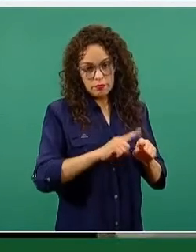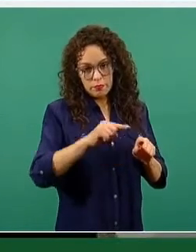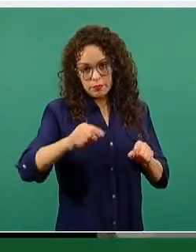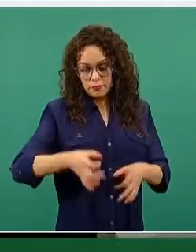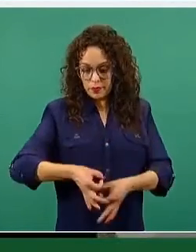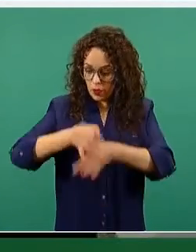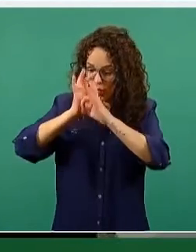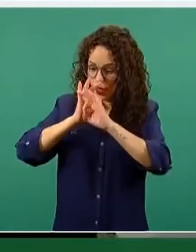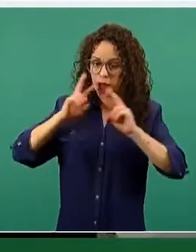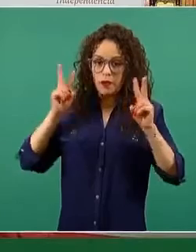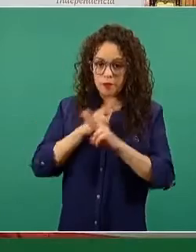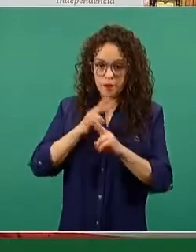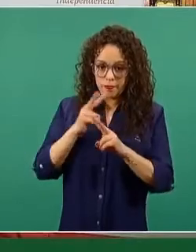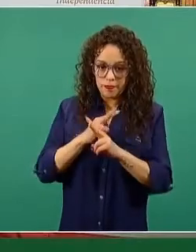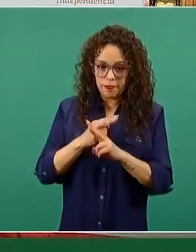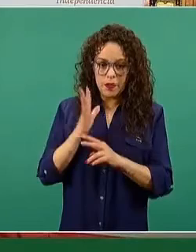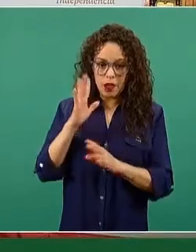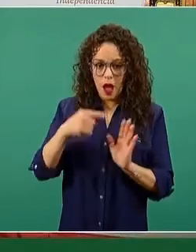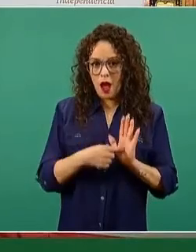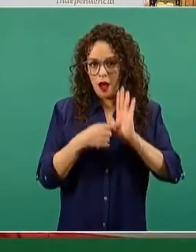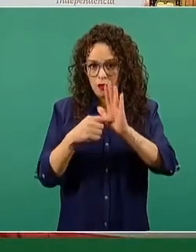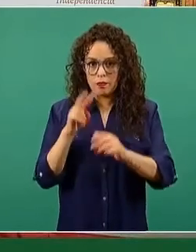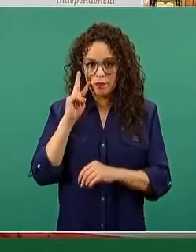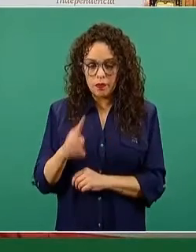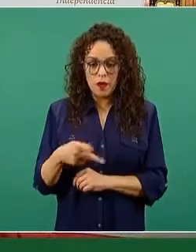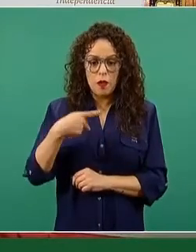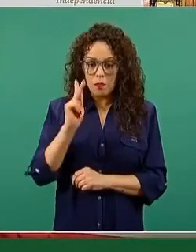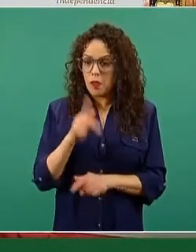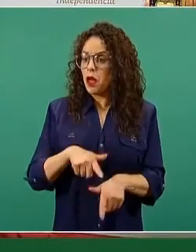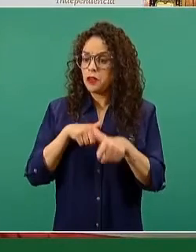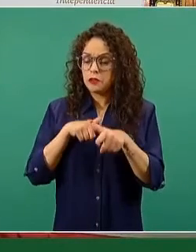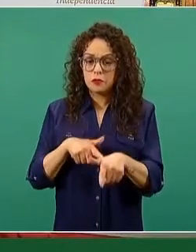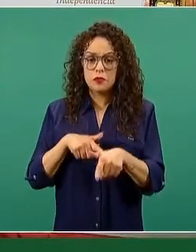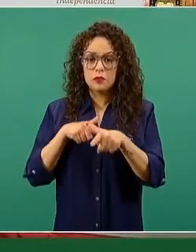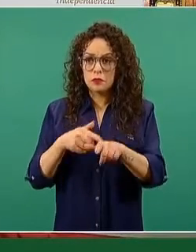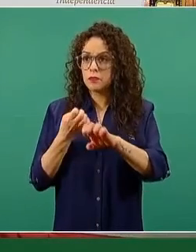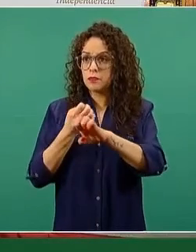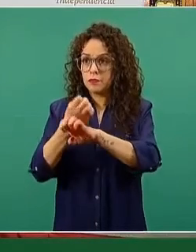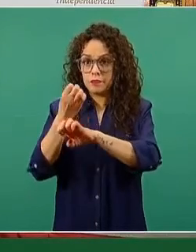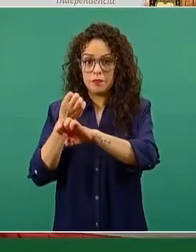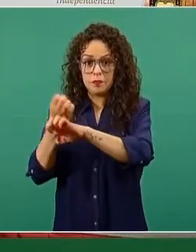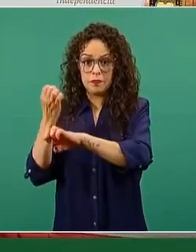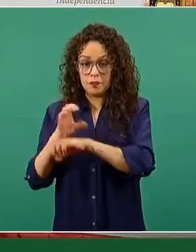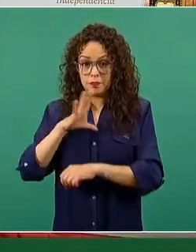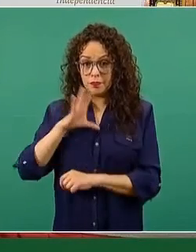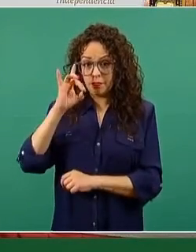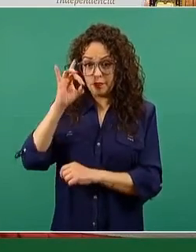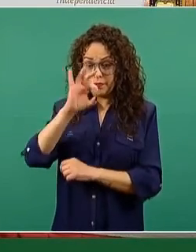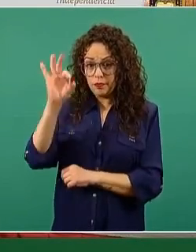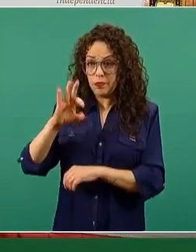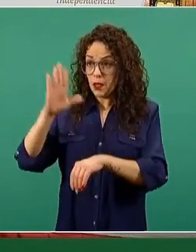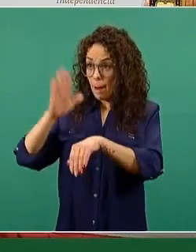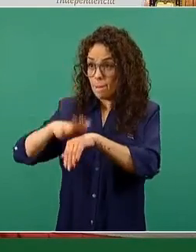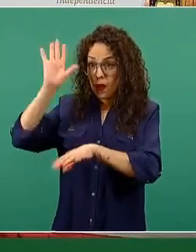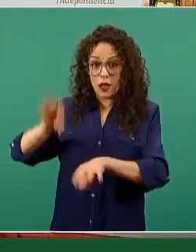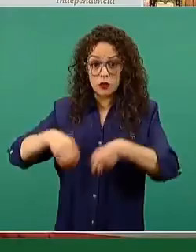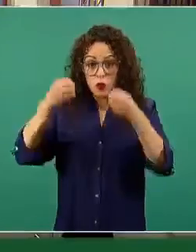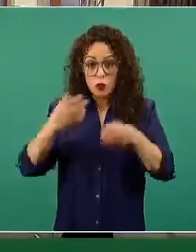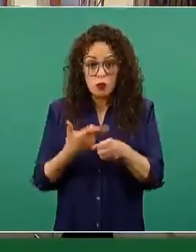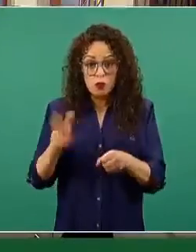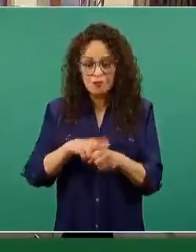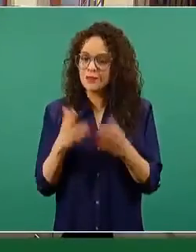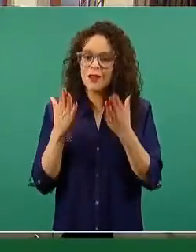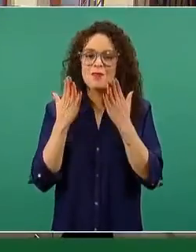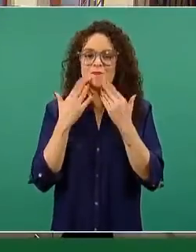ya no mostramos, pero actualmente seguimos con ninguna entidad federativa que tenga más allá del 30 por ciento de ocupación. Con eso sería todo.